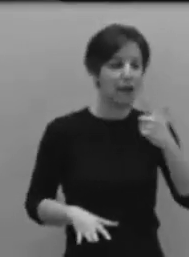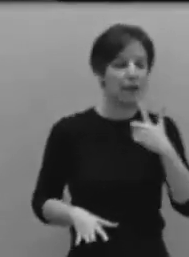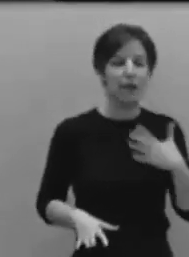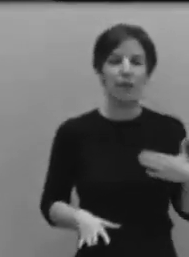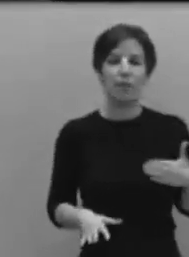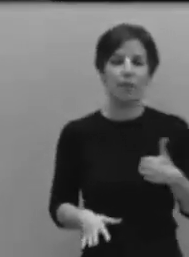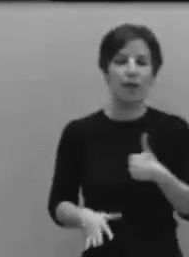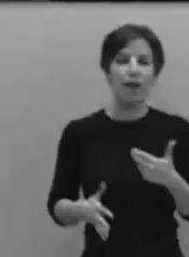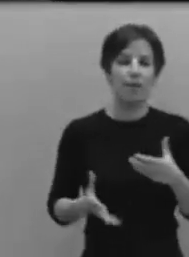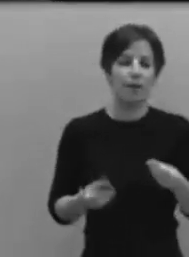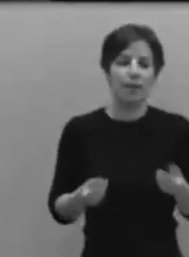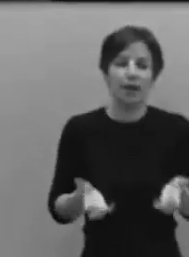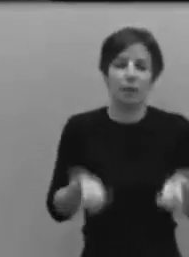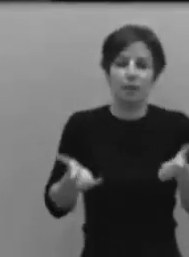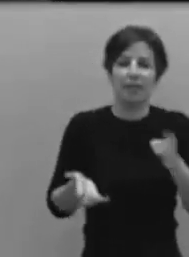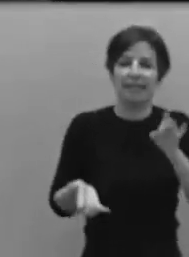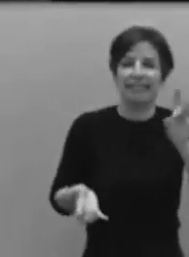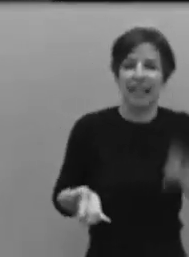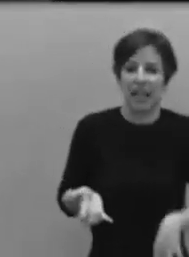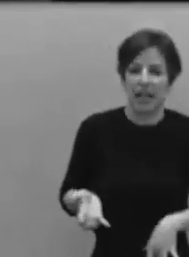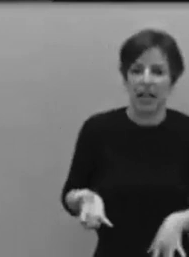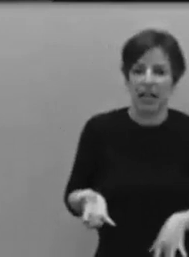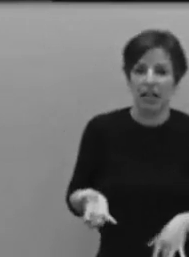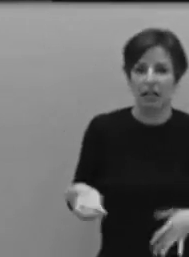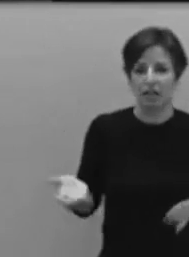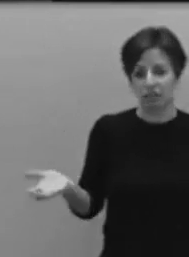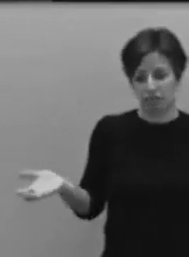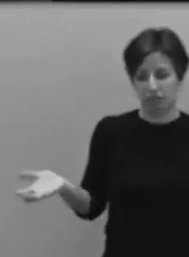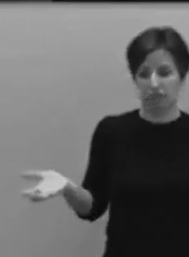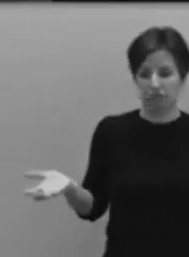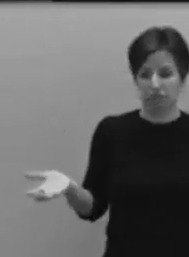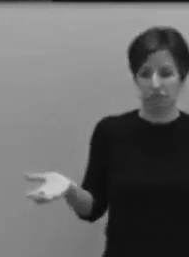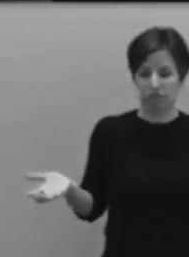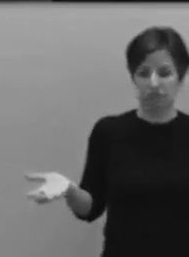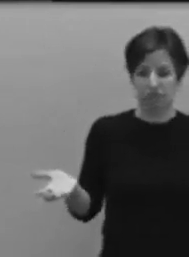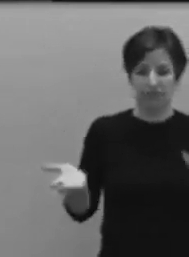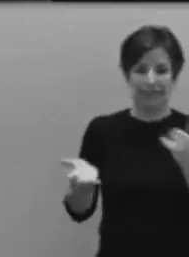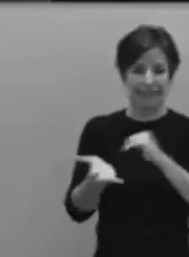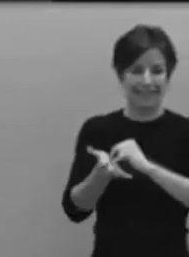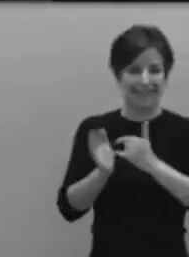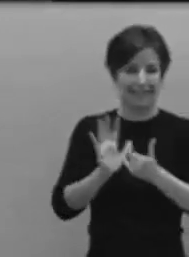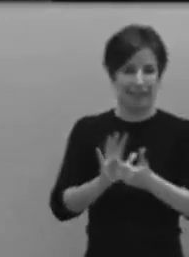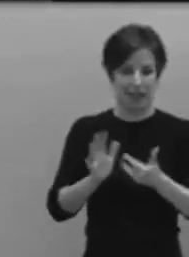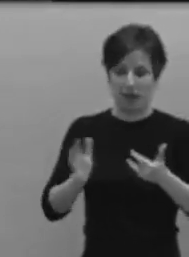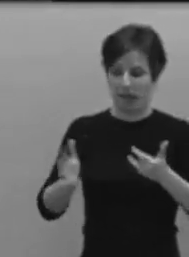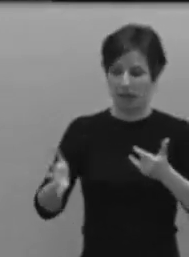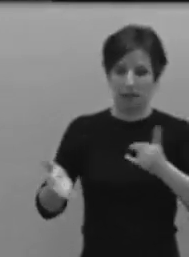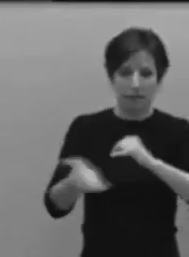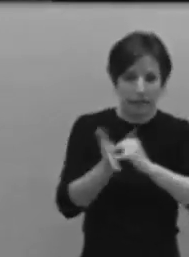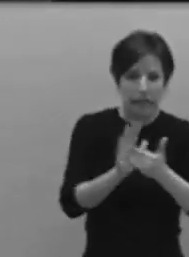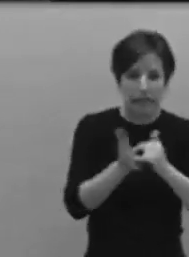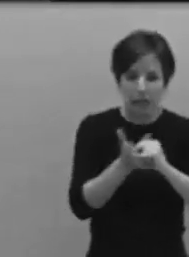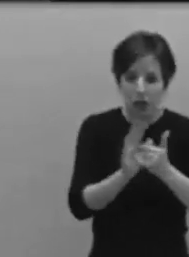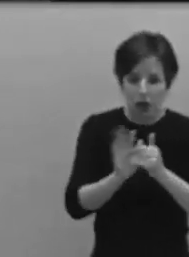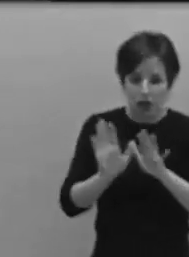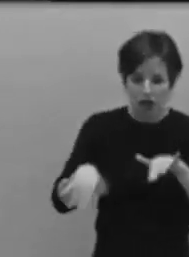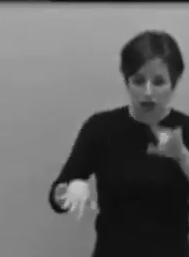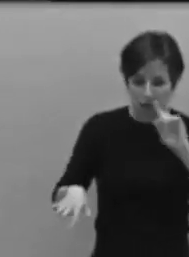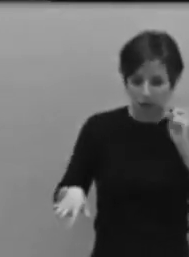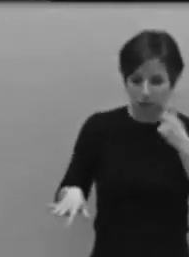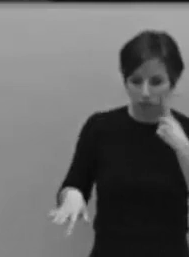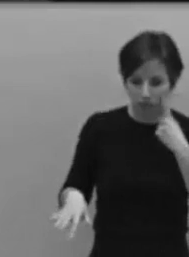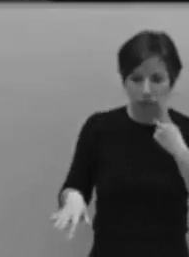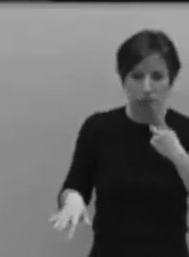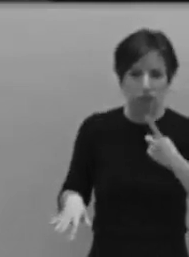sistemas técnicos, etcétera, encontró mi ponencia, por así decirlo, mi discurso,